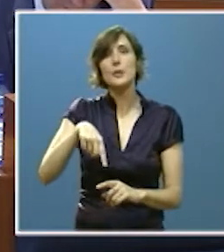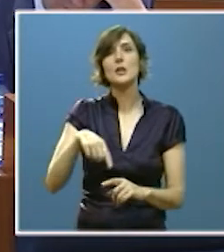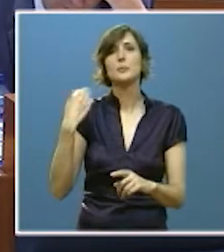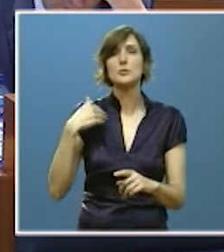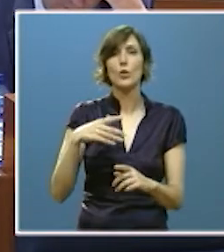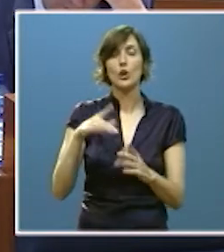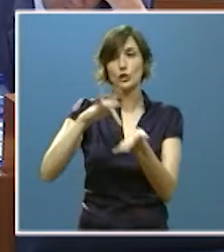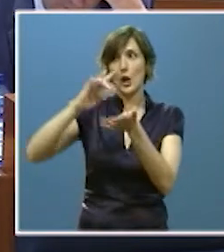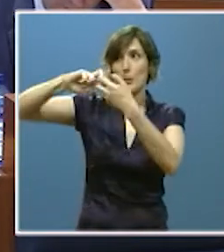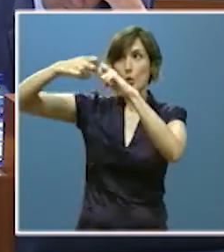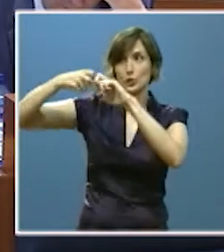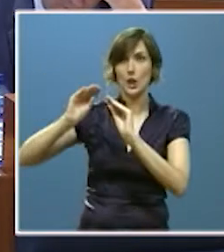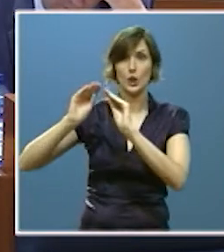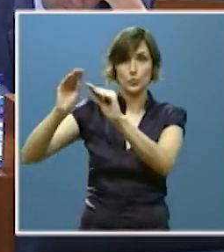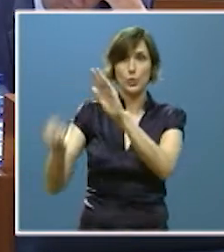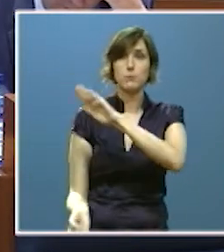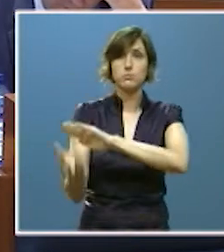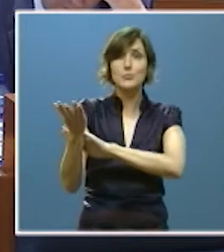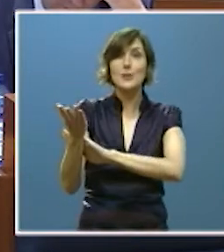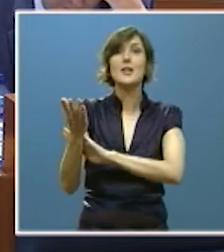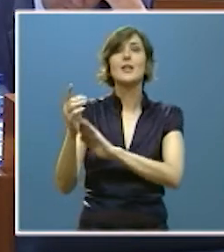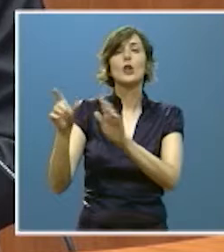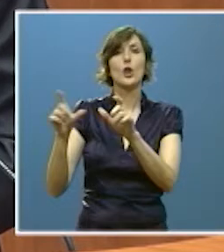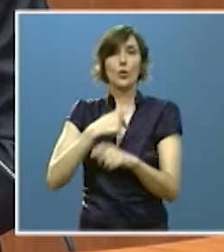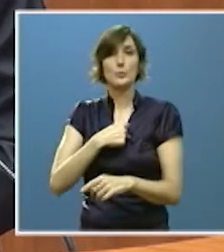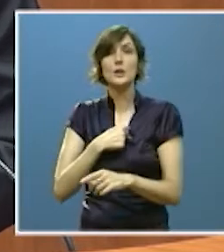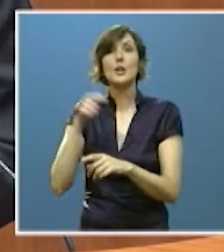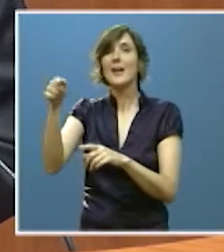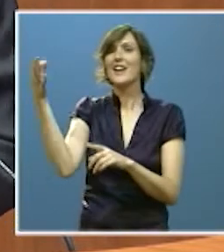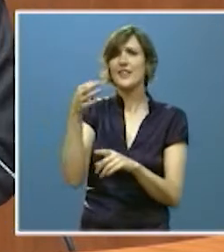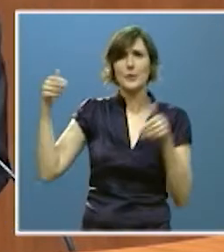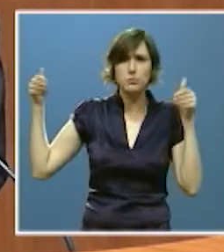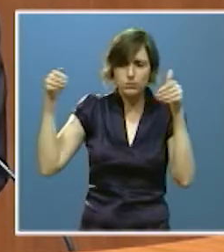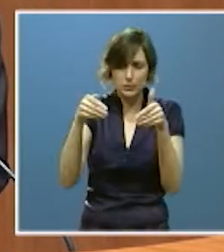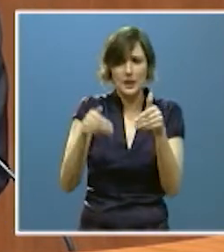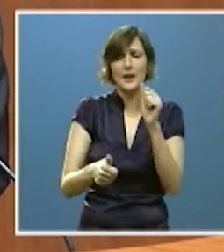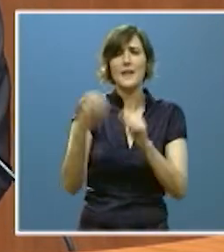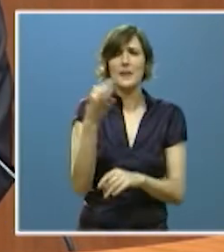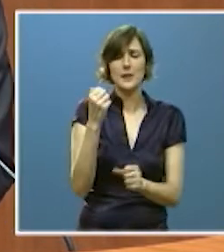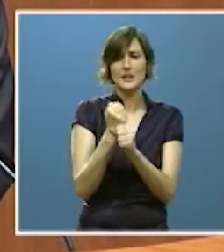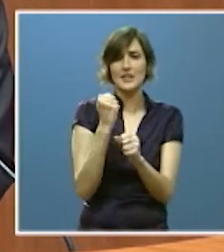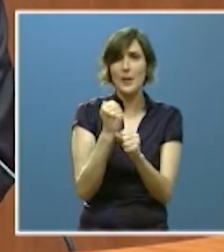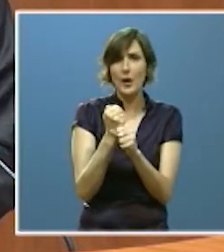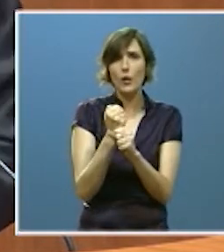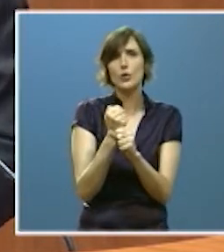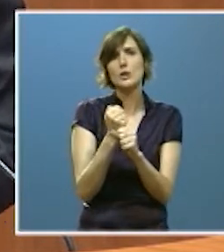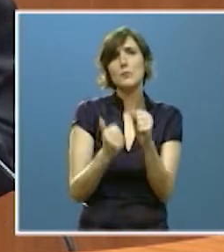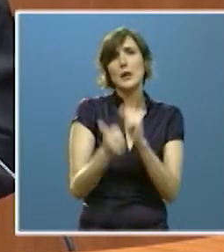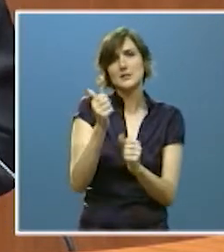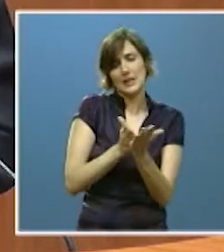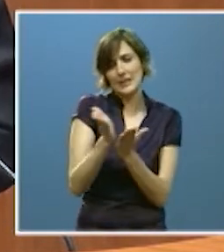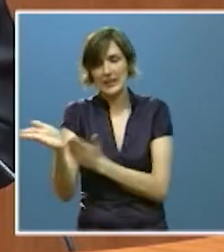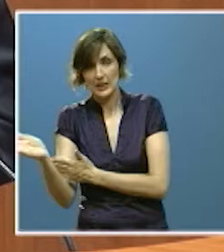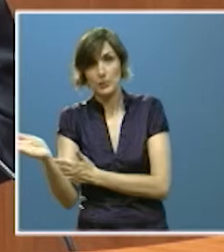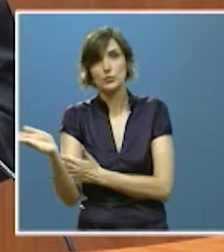acordarse en Bruselas debería dirigirse fundamentalmente a los proyectos que más empleos alternativos generen, como, por